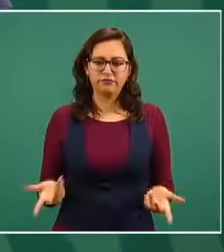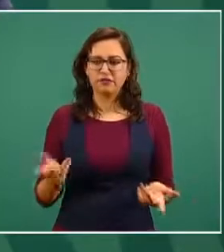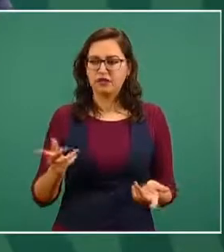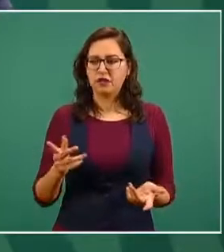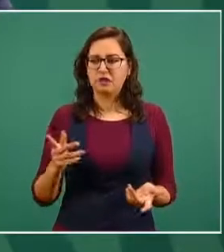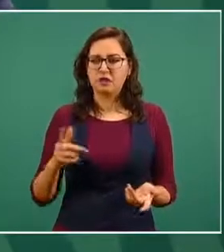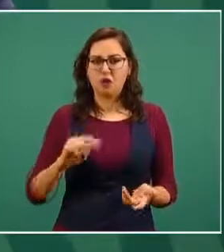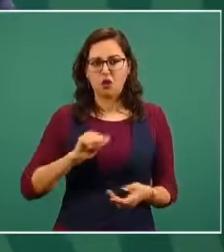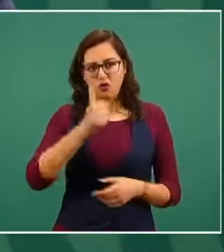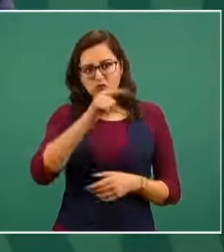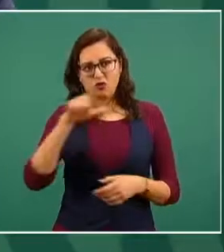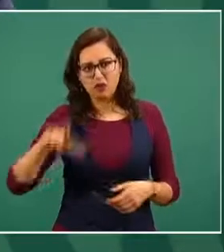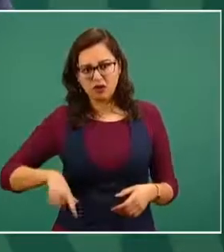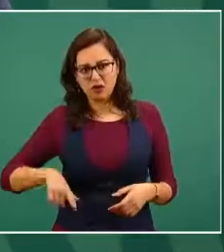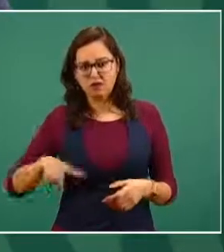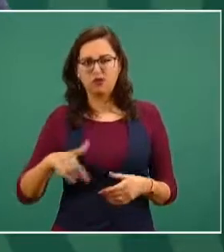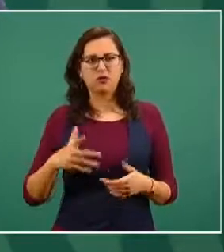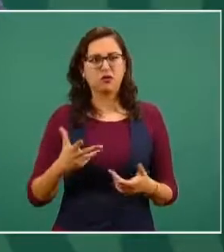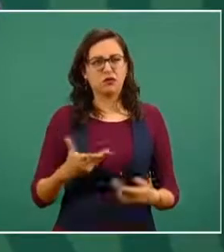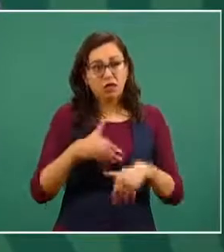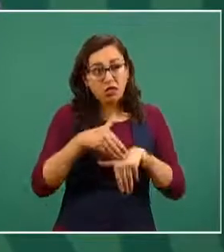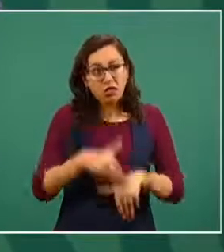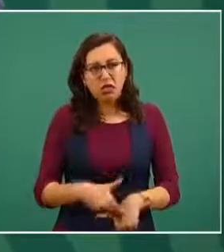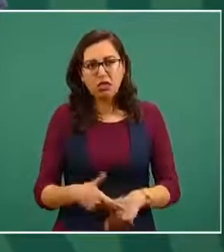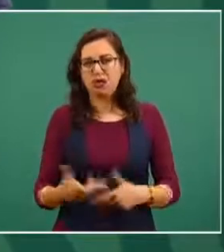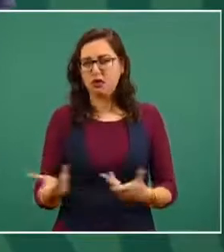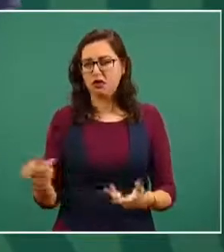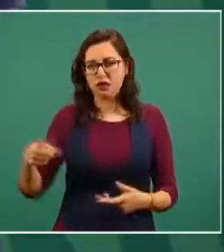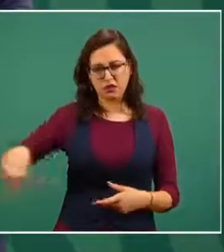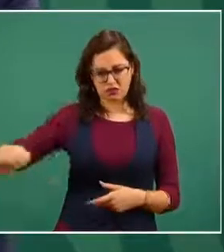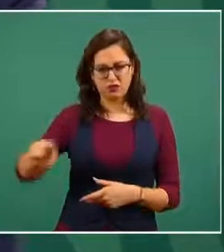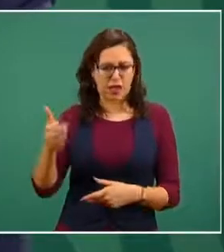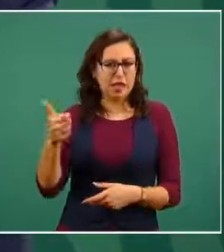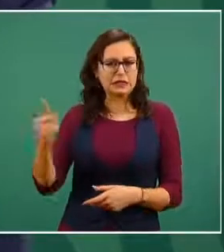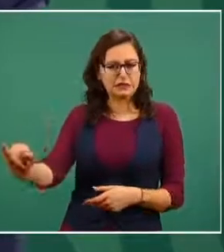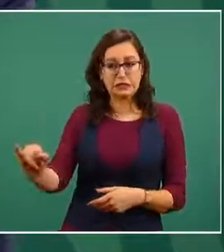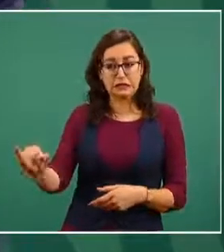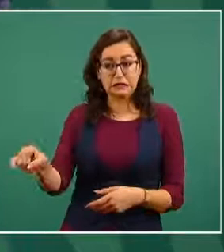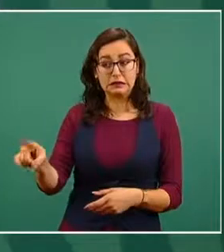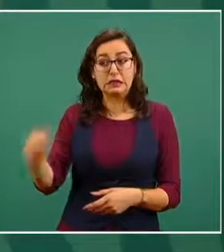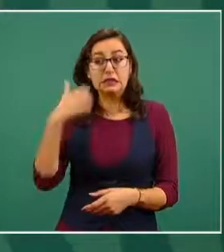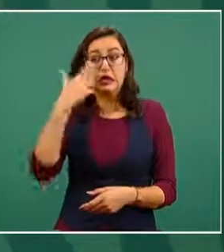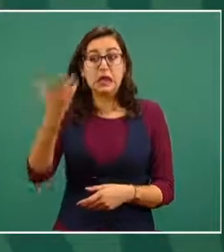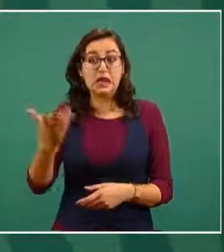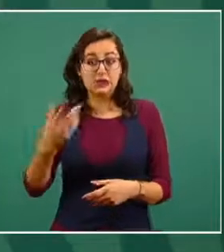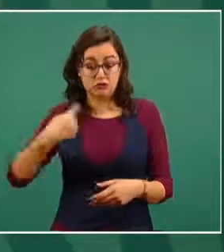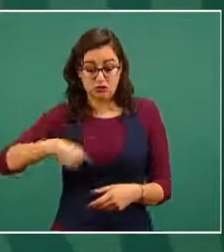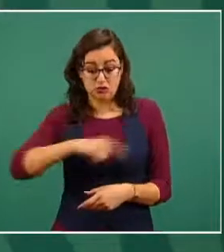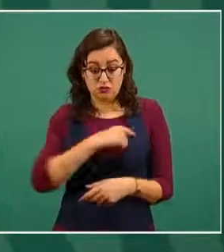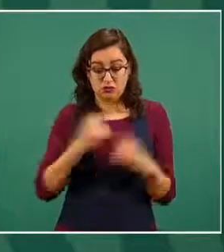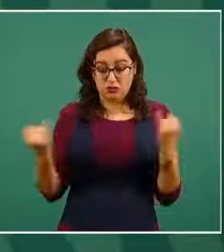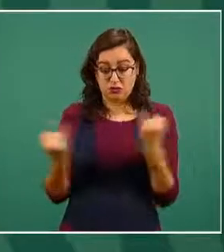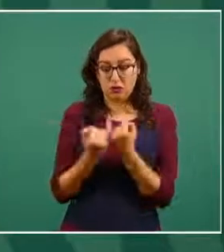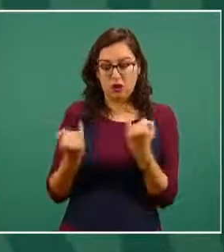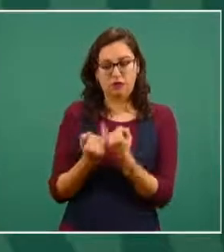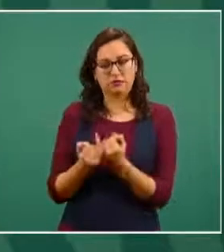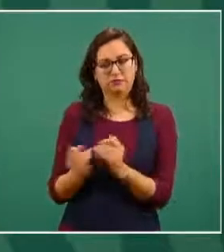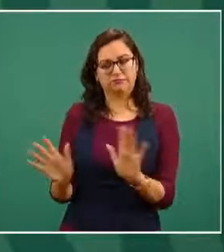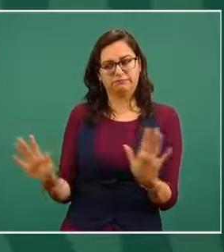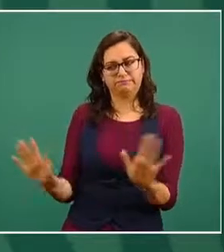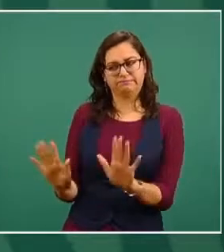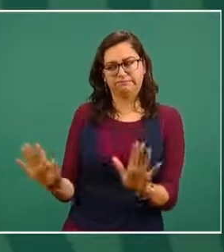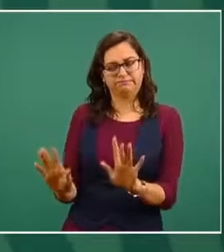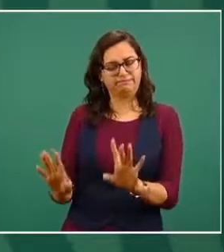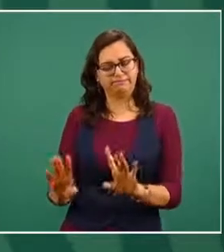extranjeros. Entonces, para que quede claro de que nosotros tenemos una